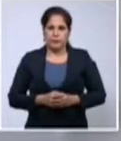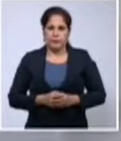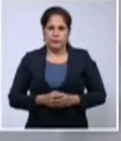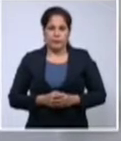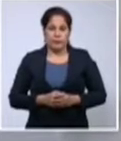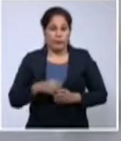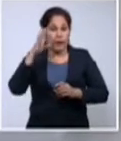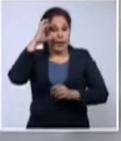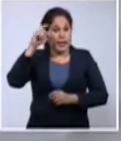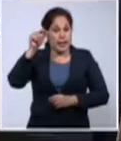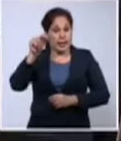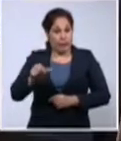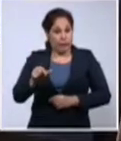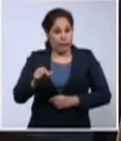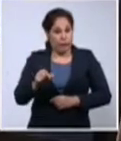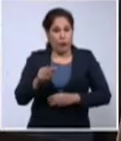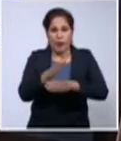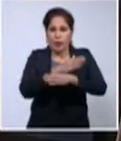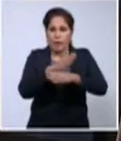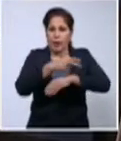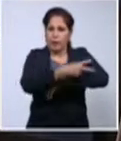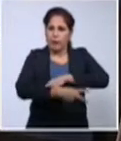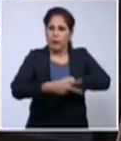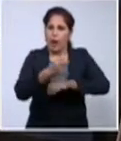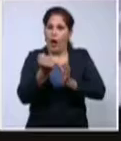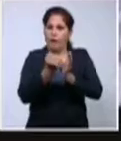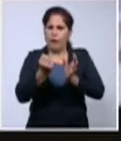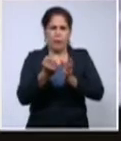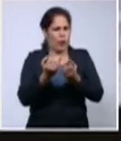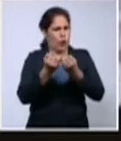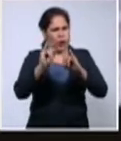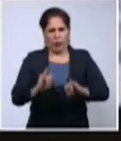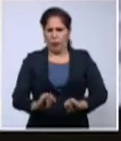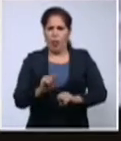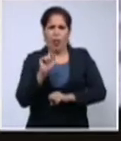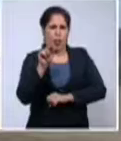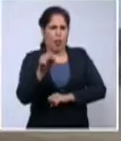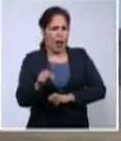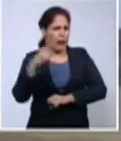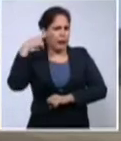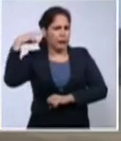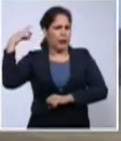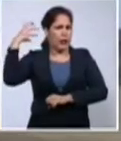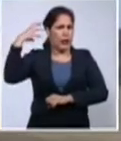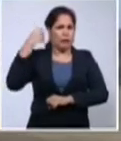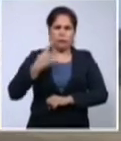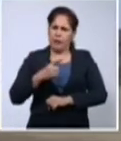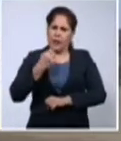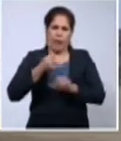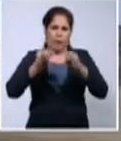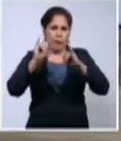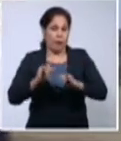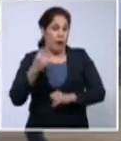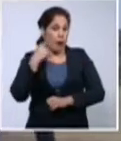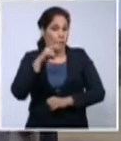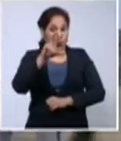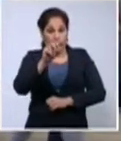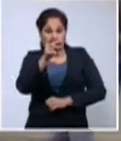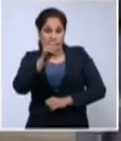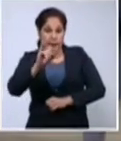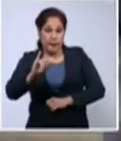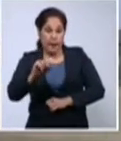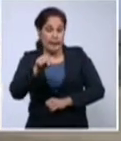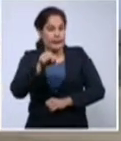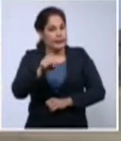Científicos de varias partes del mundo han afirmado que es imposible la existencia de tales ataques. Desde 2016 ha sido el